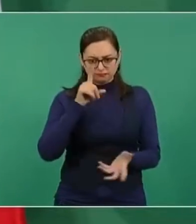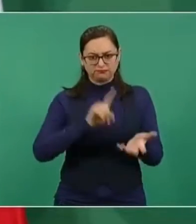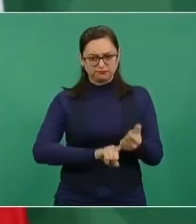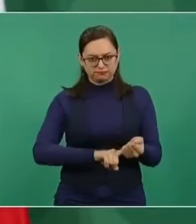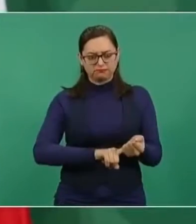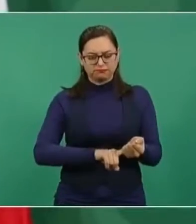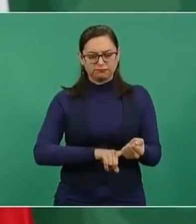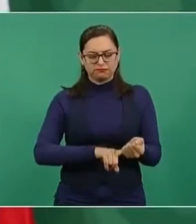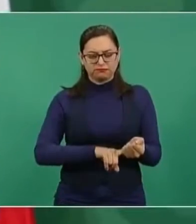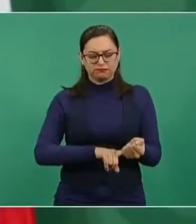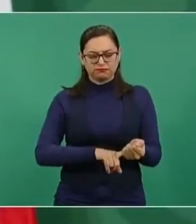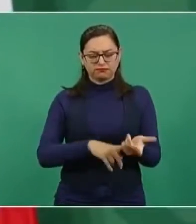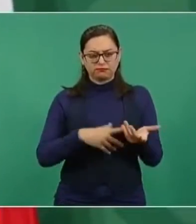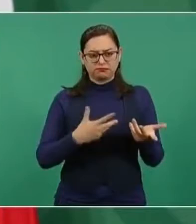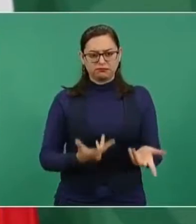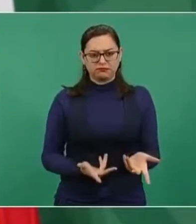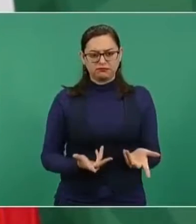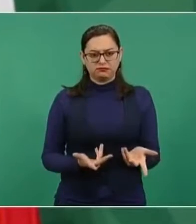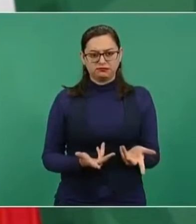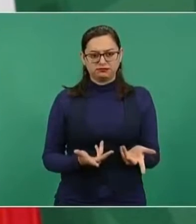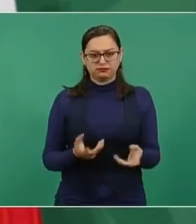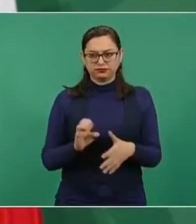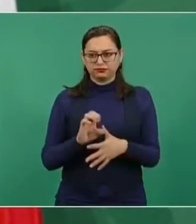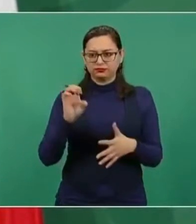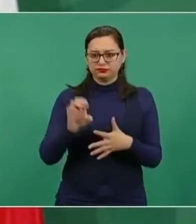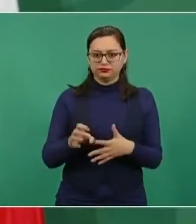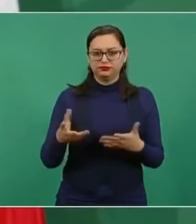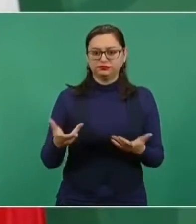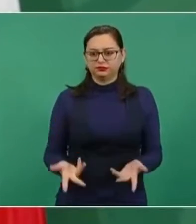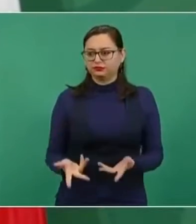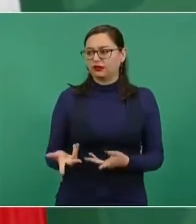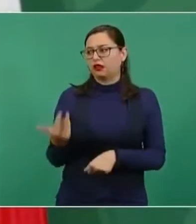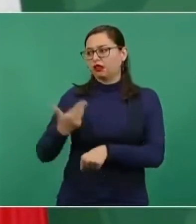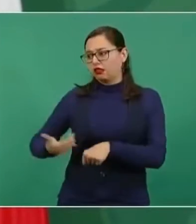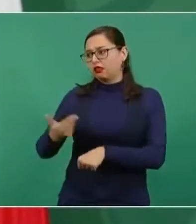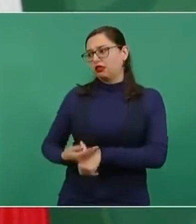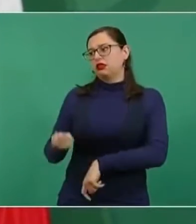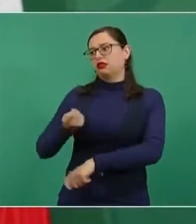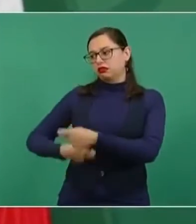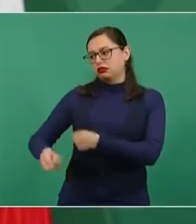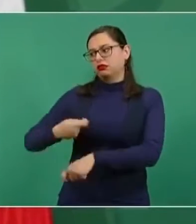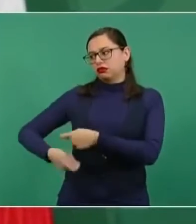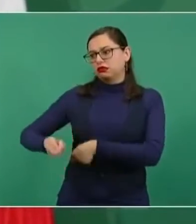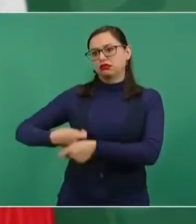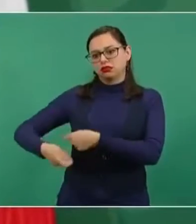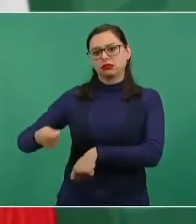y que se le tienen que dar facilidades y se le tiene que tener